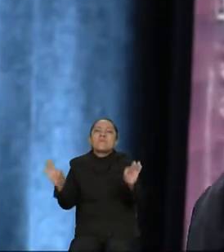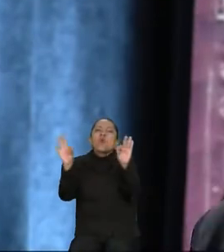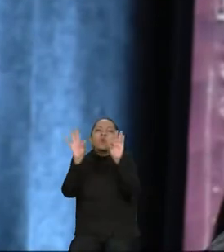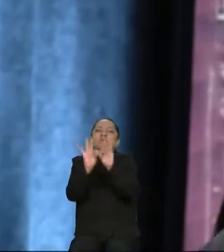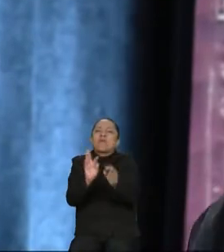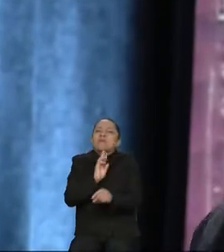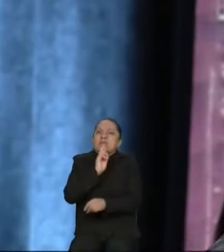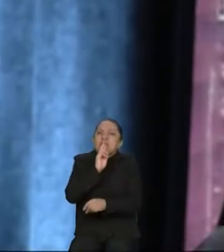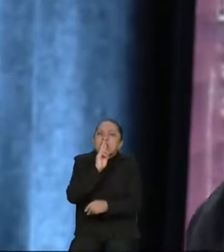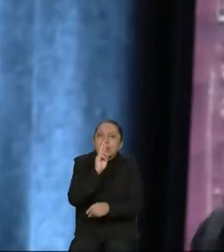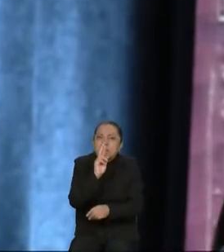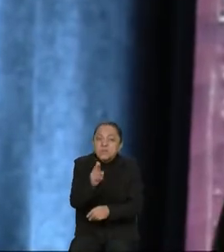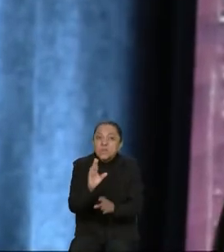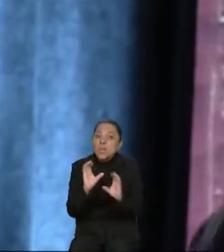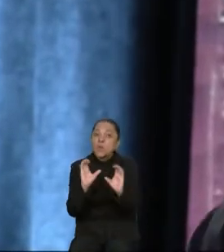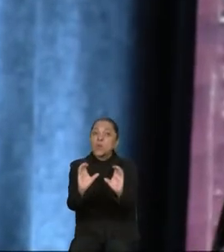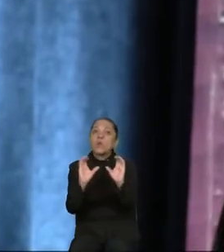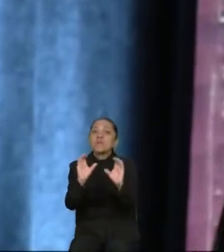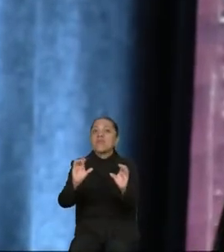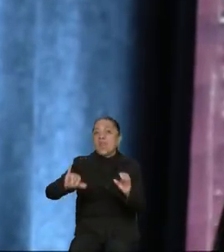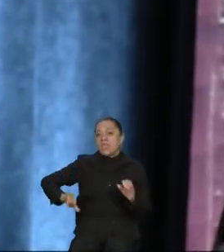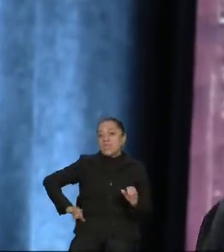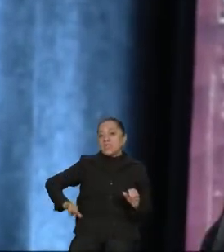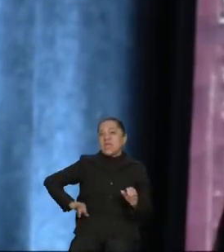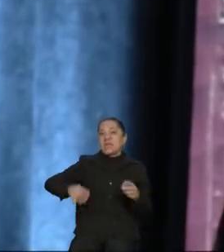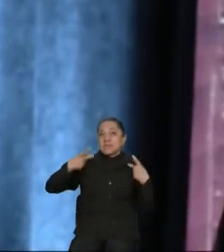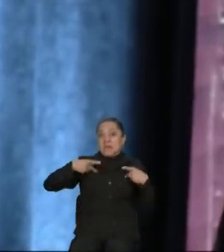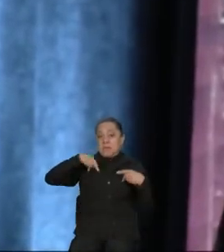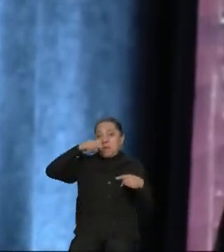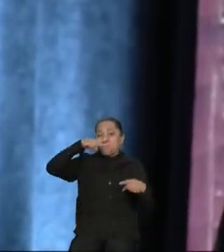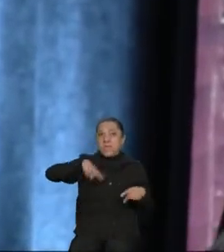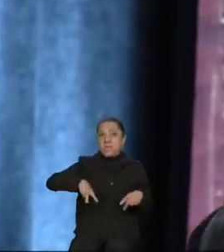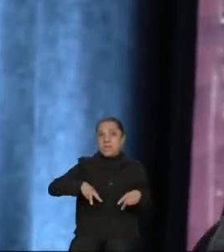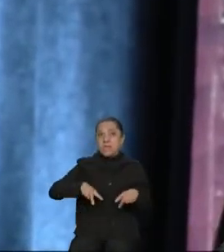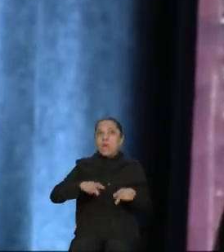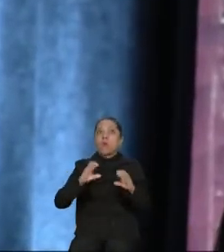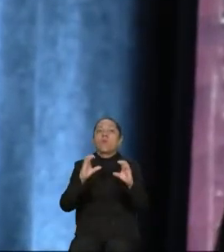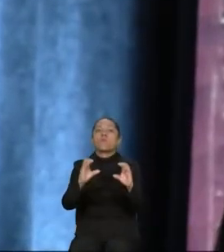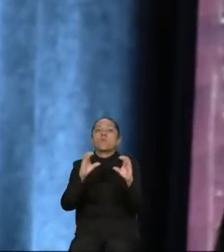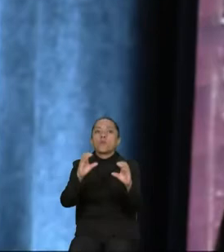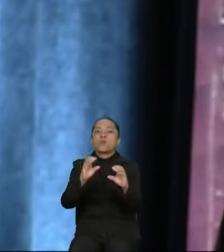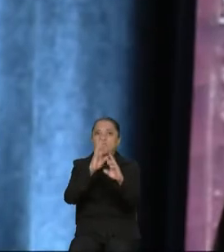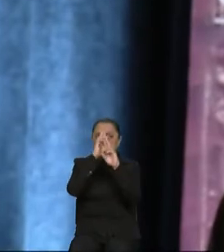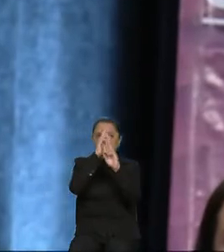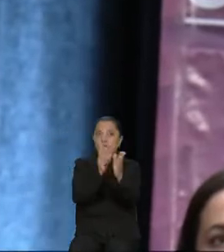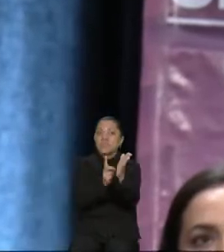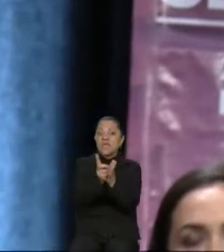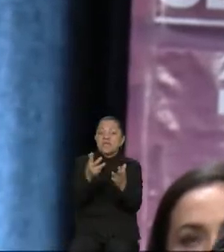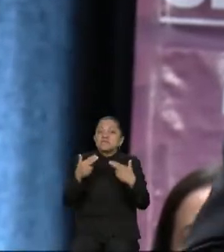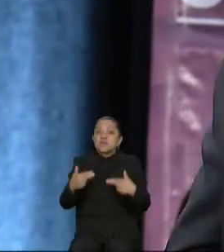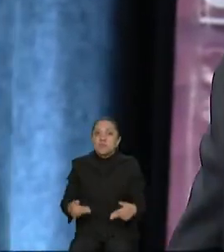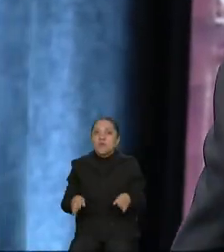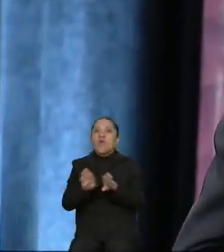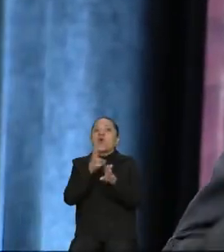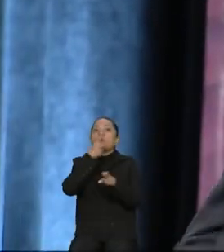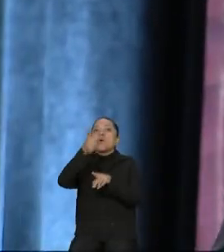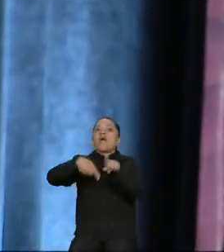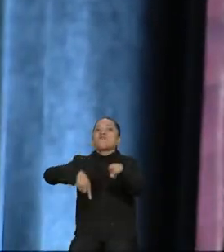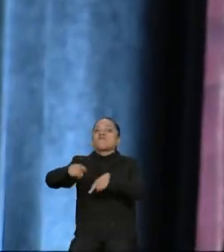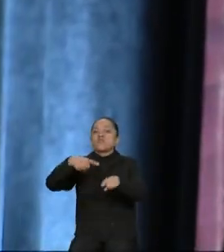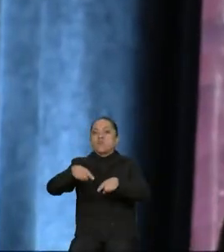¿verdad? Para cuidar los intereses de los mexicanos, salvar guardando los derechos humanos y, como dicen en el fútbol, si hay que poner la pierna dura,